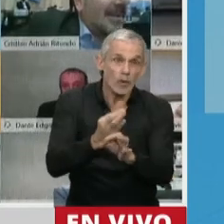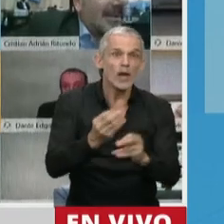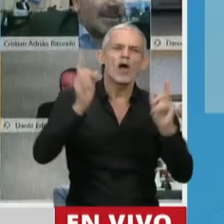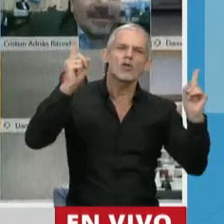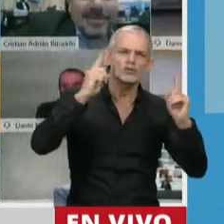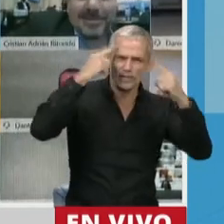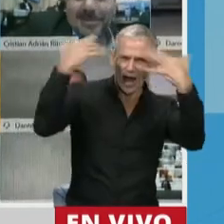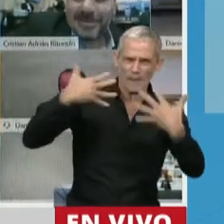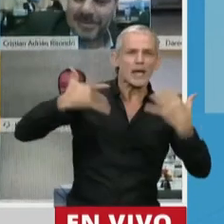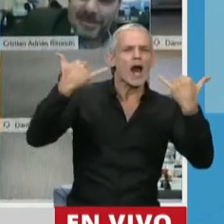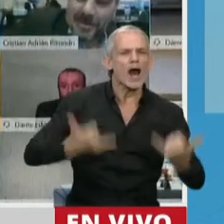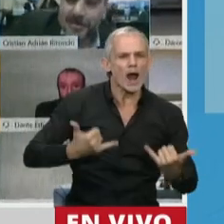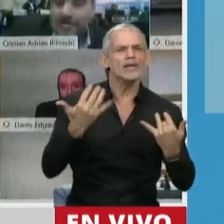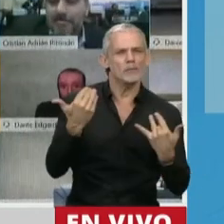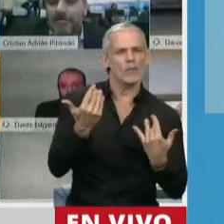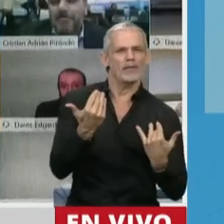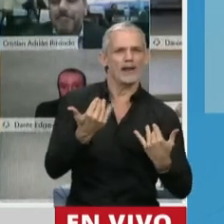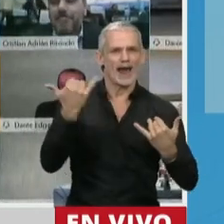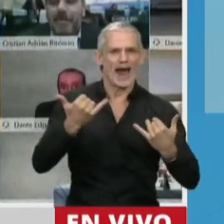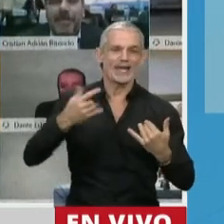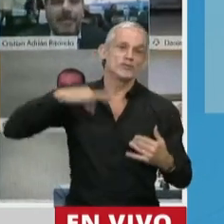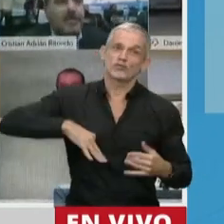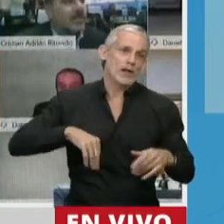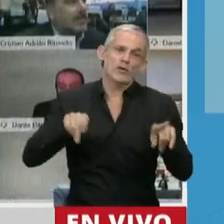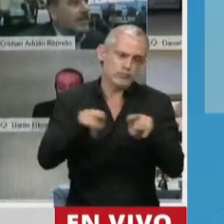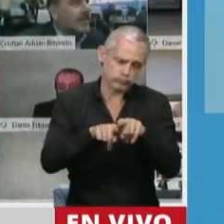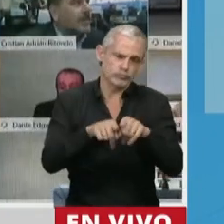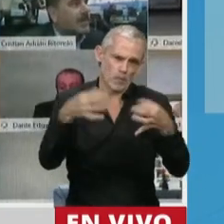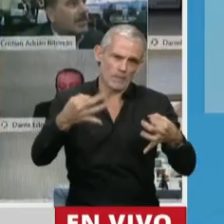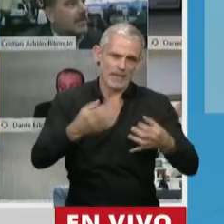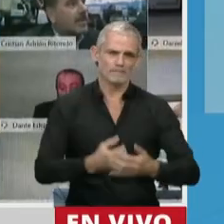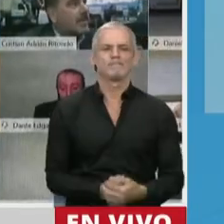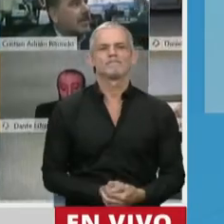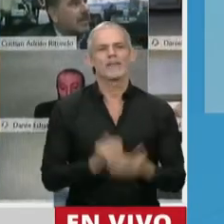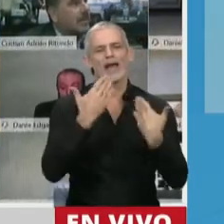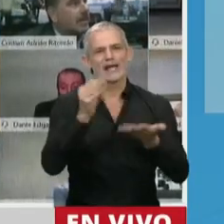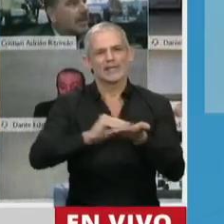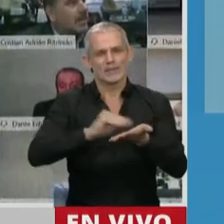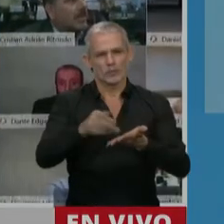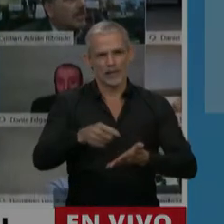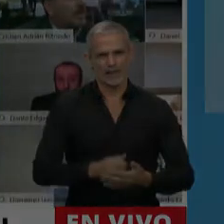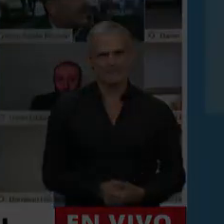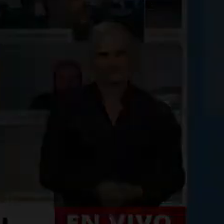sean capacitados y reciban los ingresos que corresponden. Gracias. Gracias, diputada.